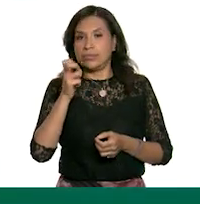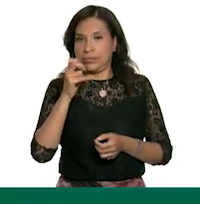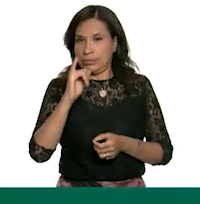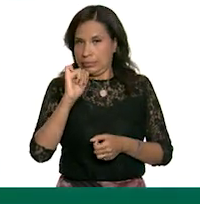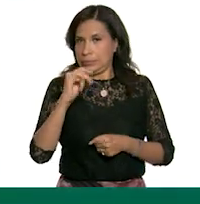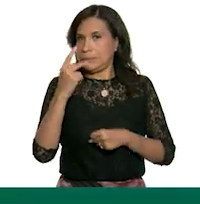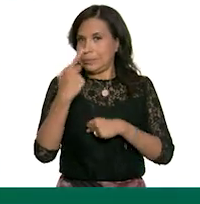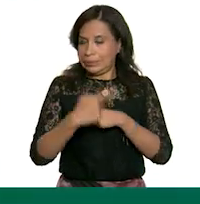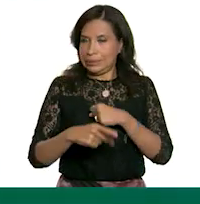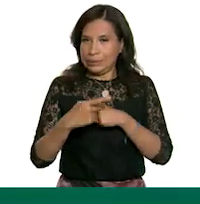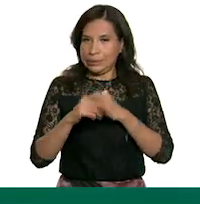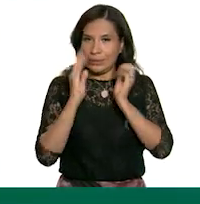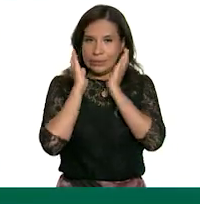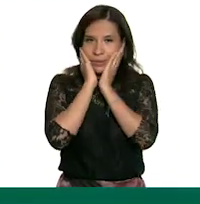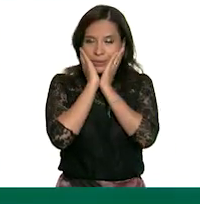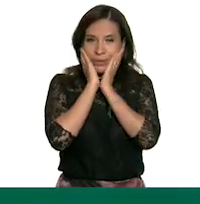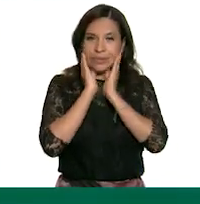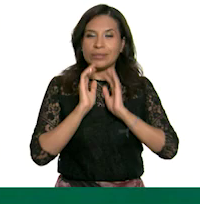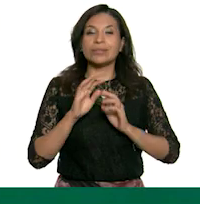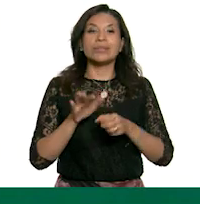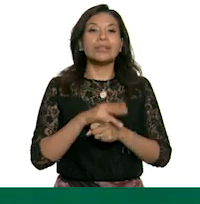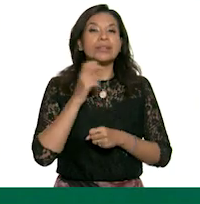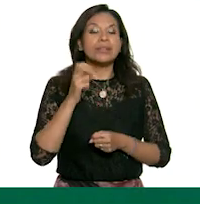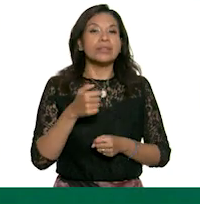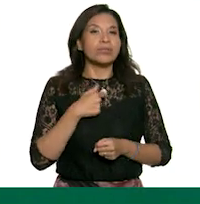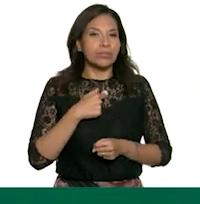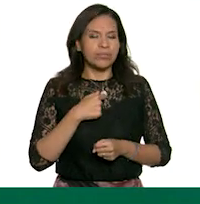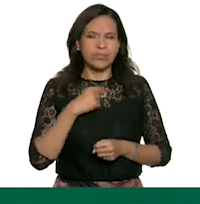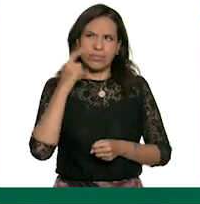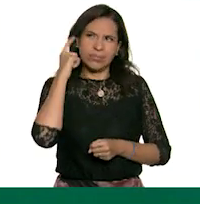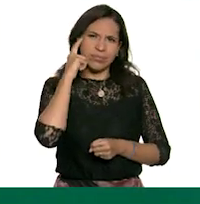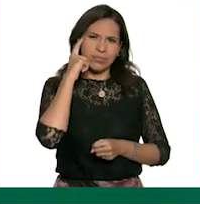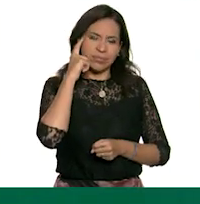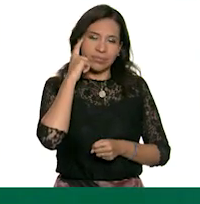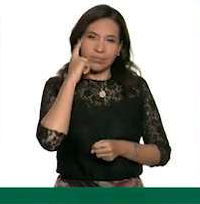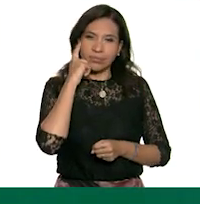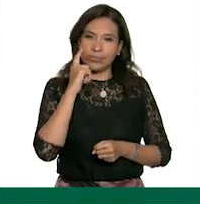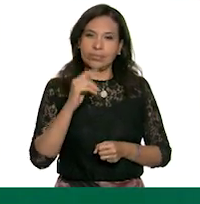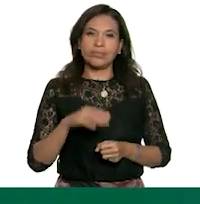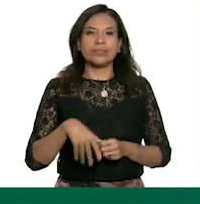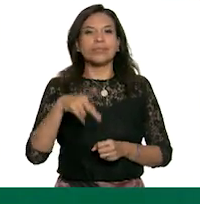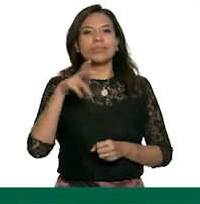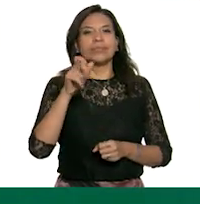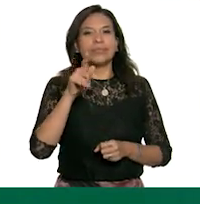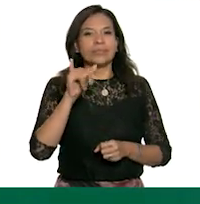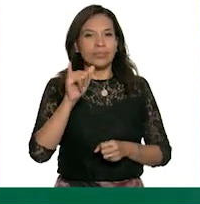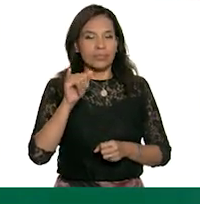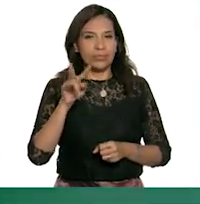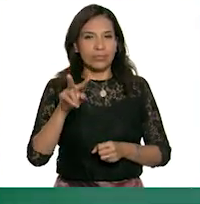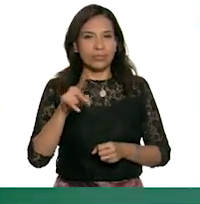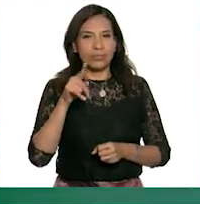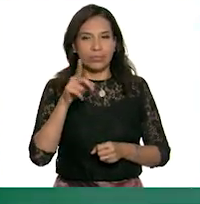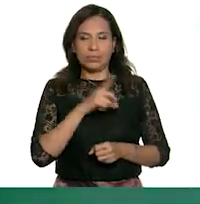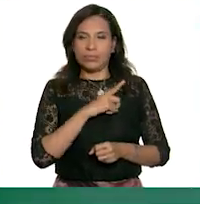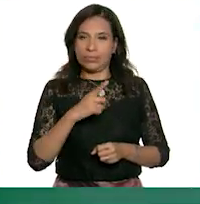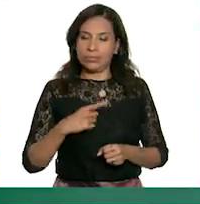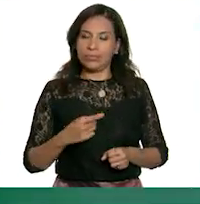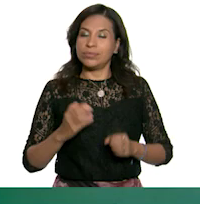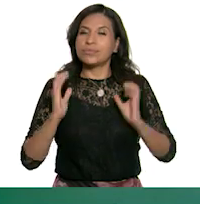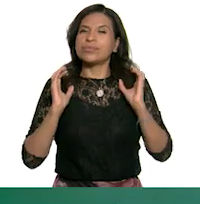que sí son bien peligrosas. Y entonces yo me dije, ¡Creative! Debes tener